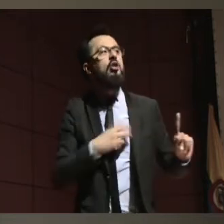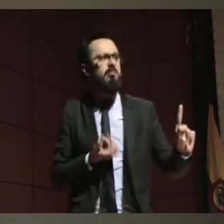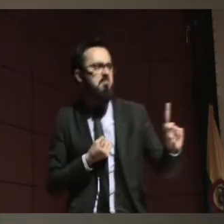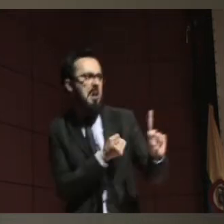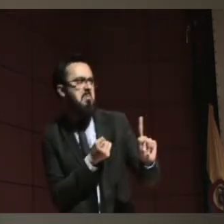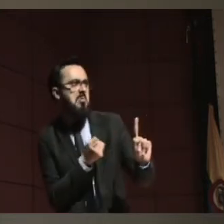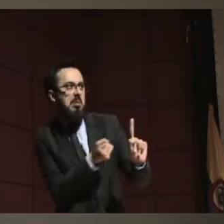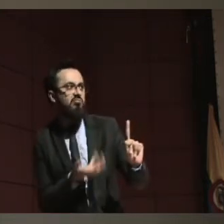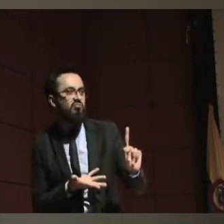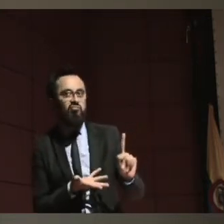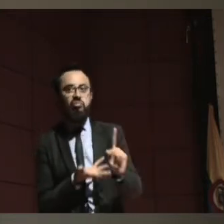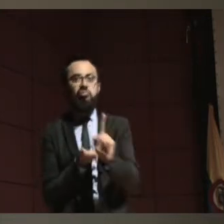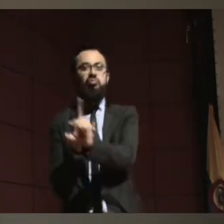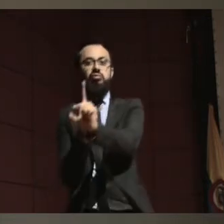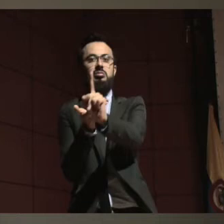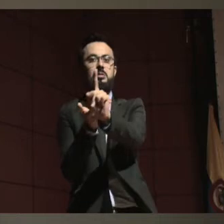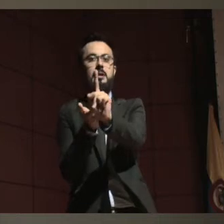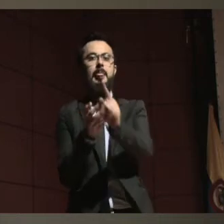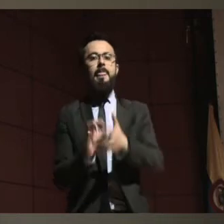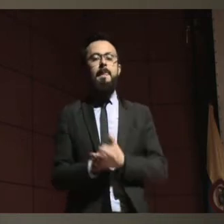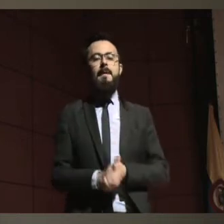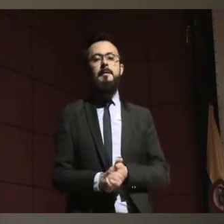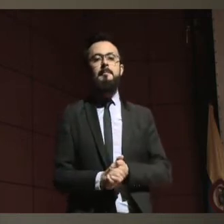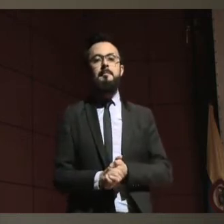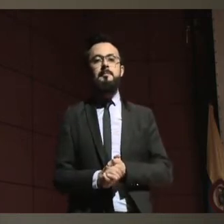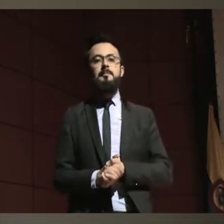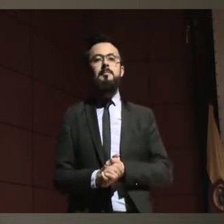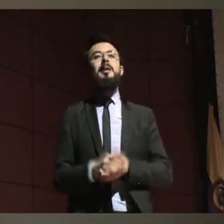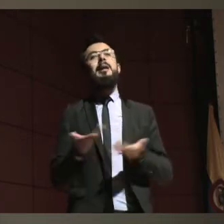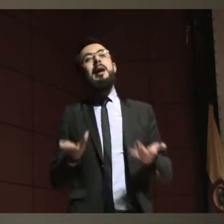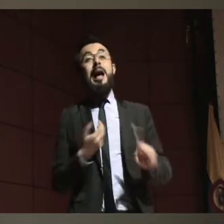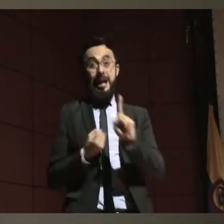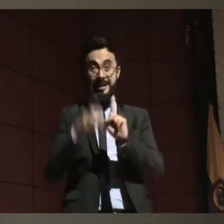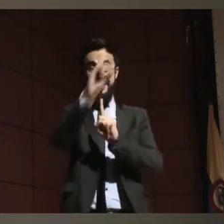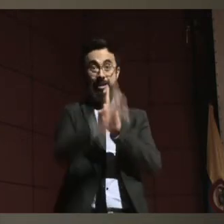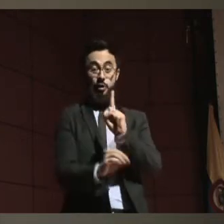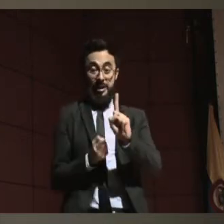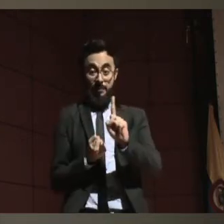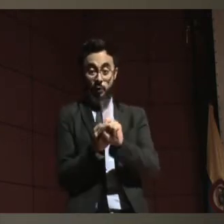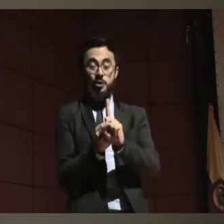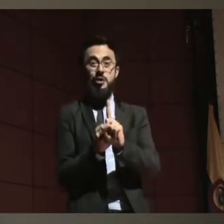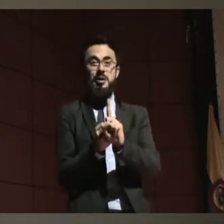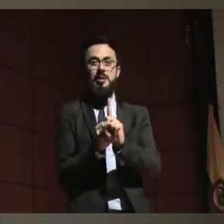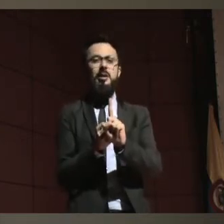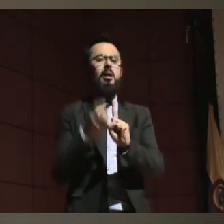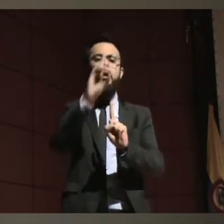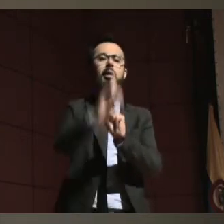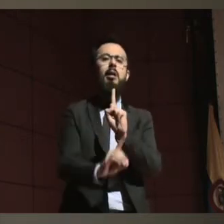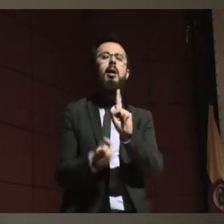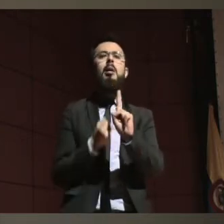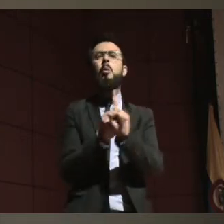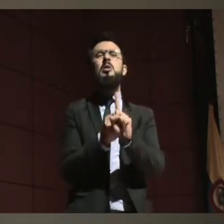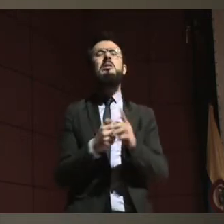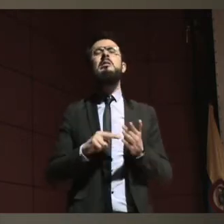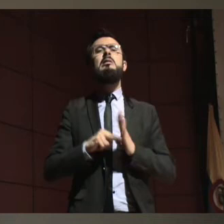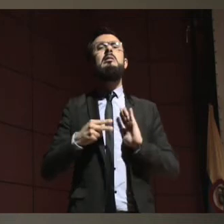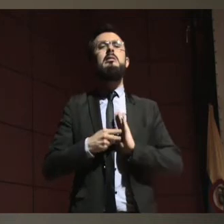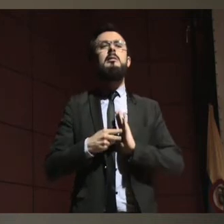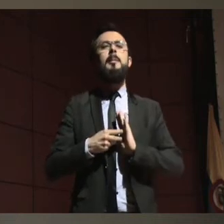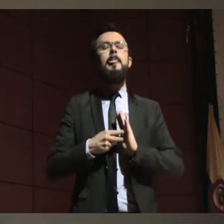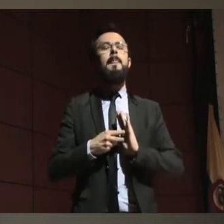es simplemente, o más bien una cosa muy importante, identificar y garantizar